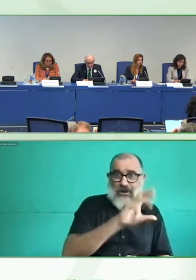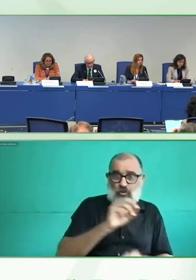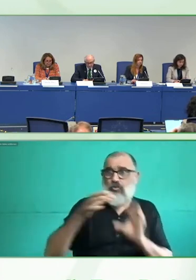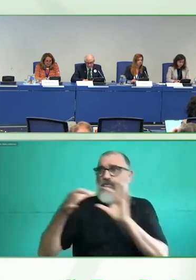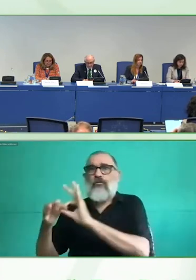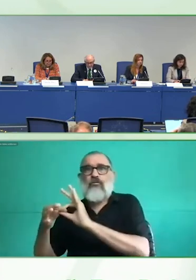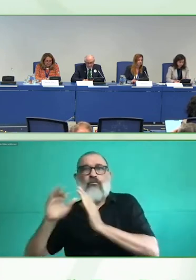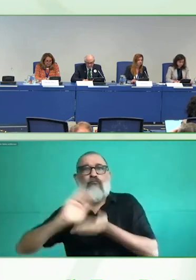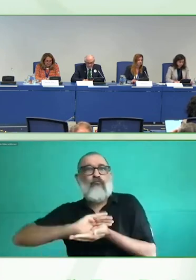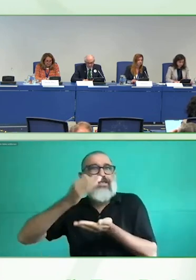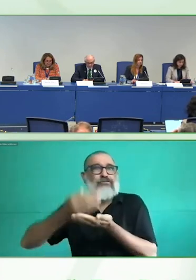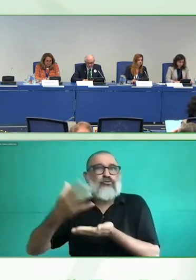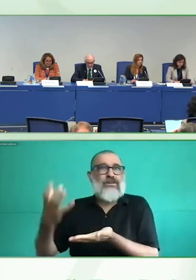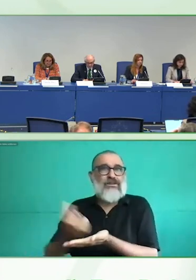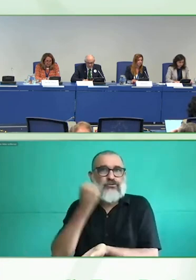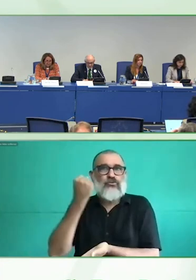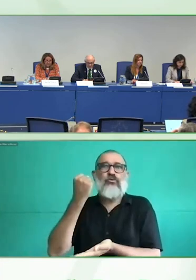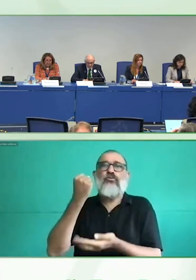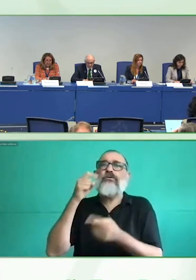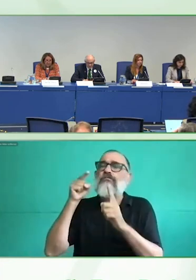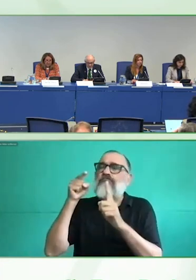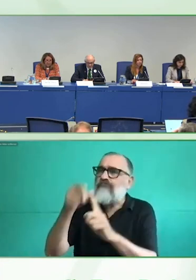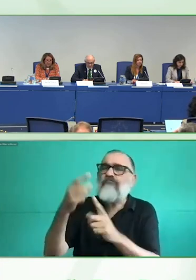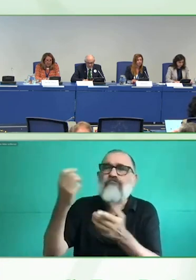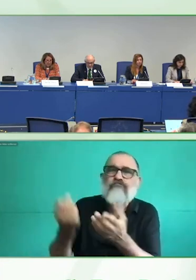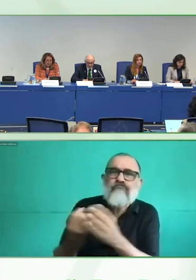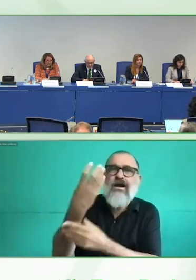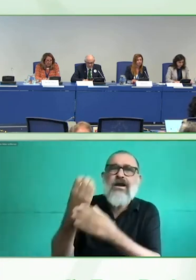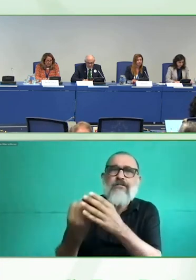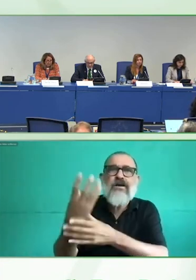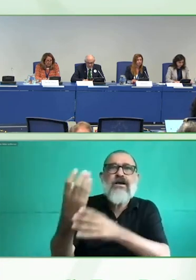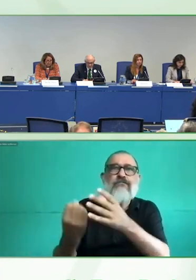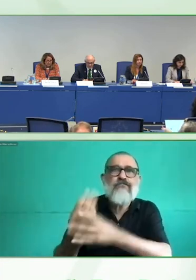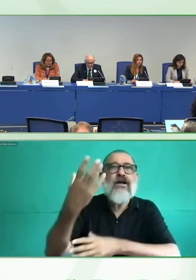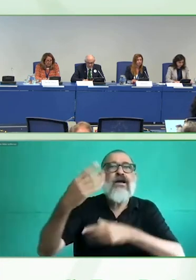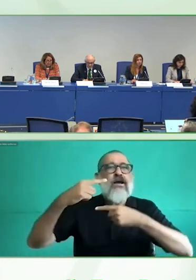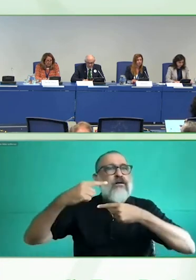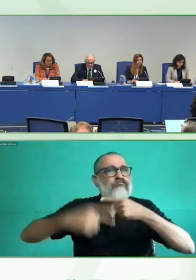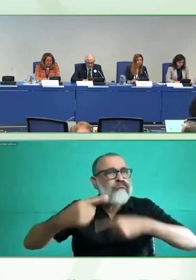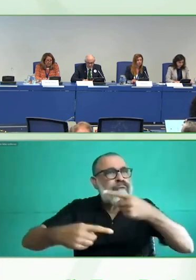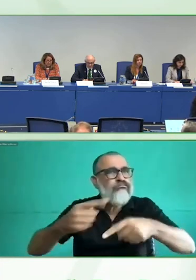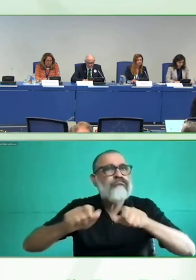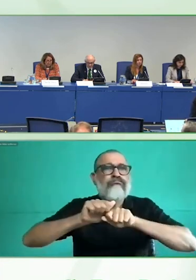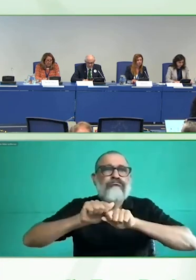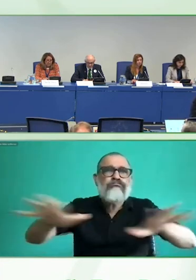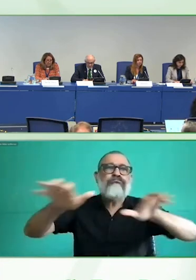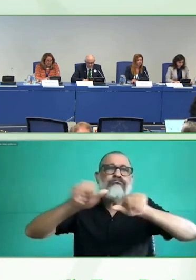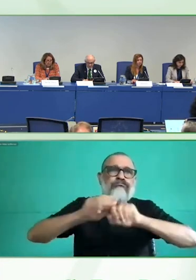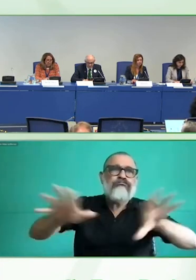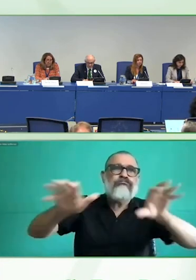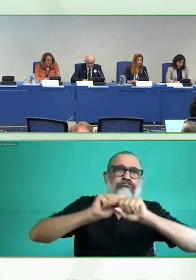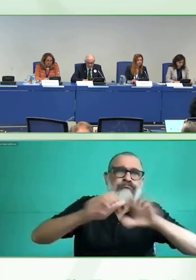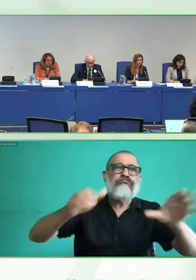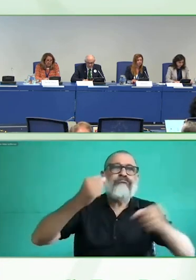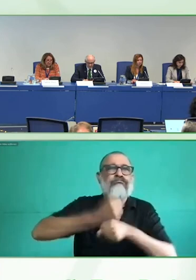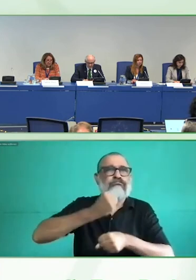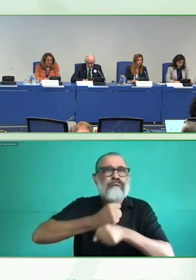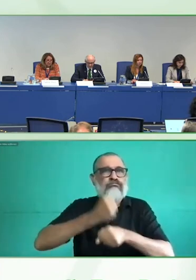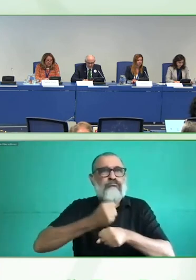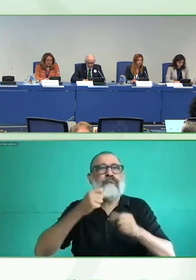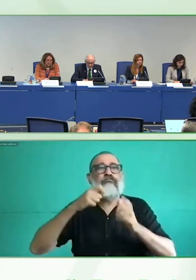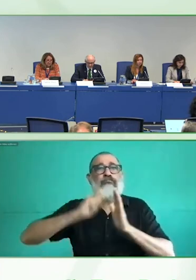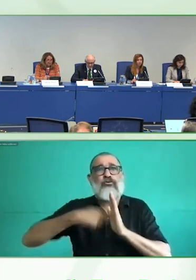y requerimientos de estos contextos y estamos apoyando la construcción de una comunidad basada en el compromiso con la inclusión